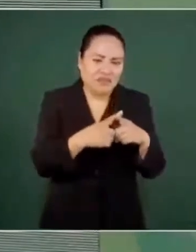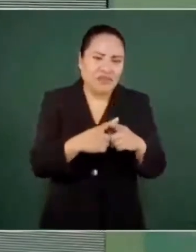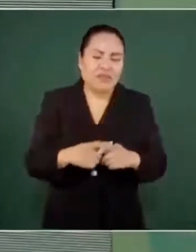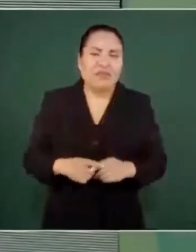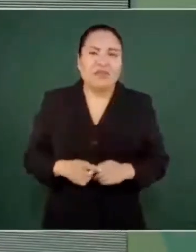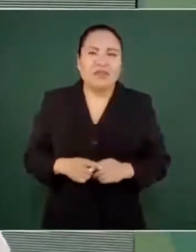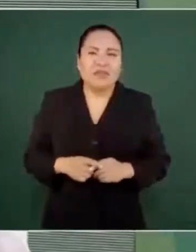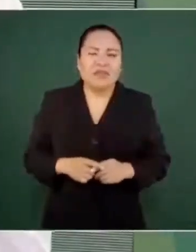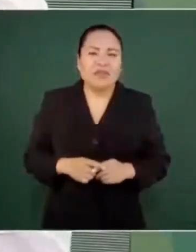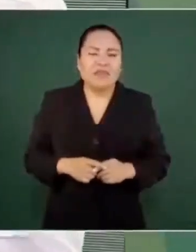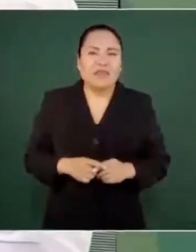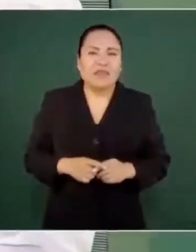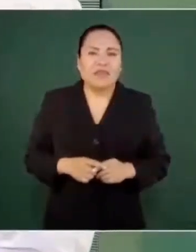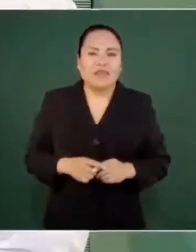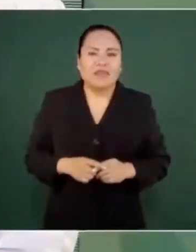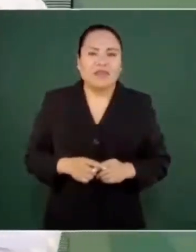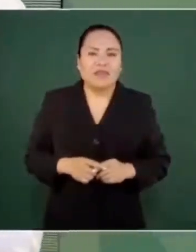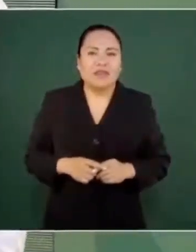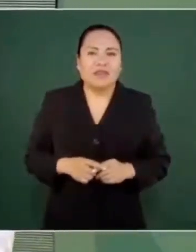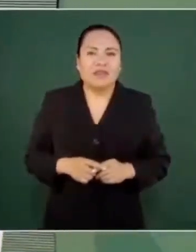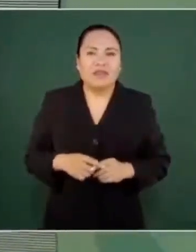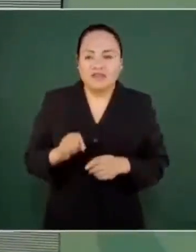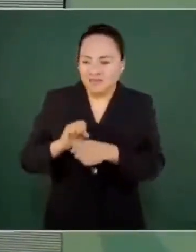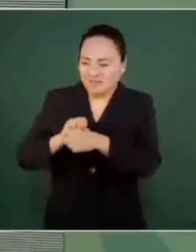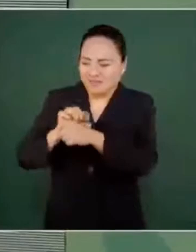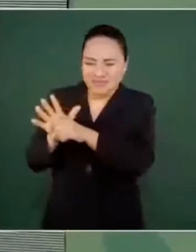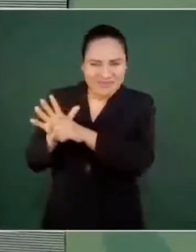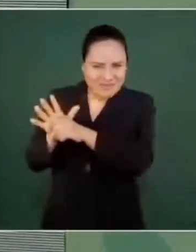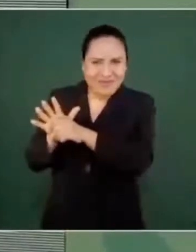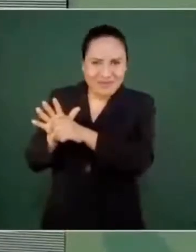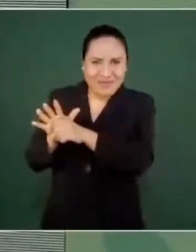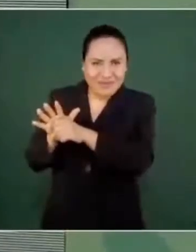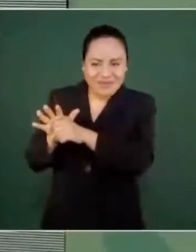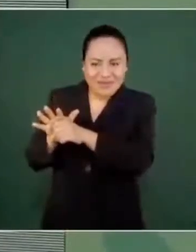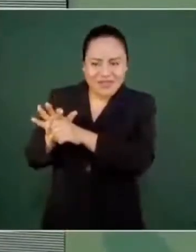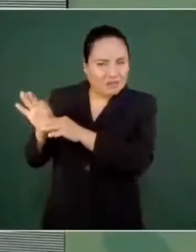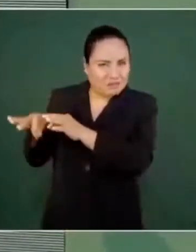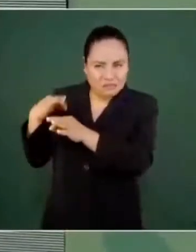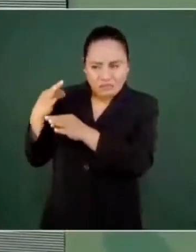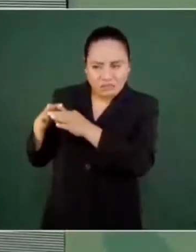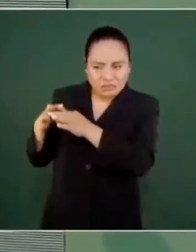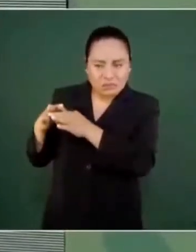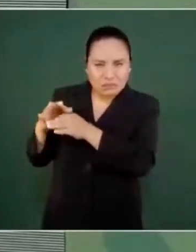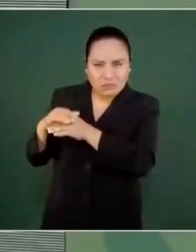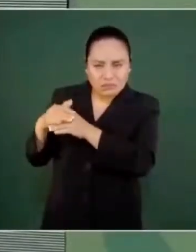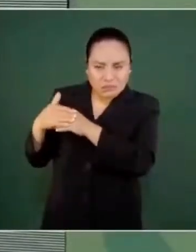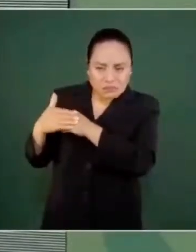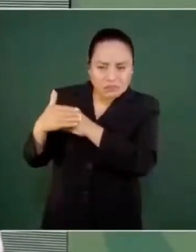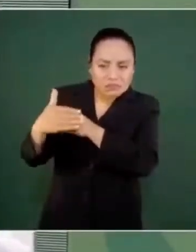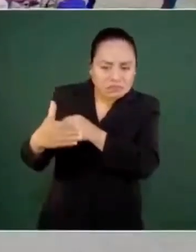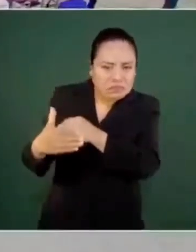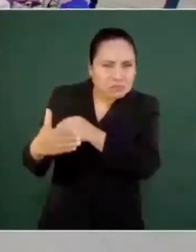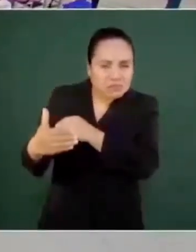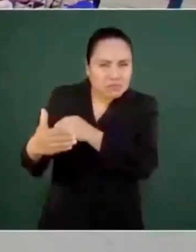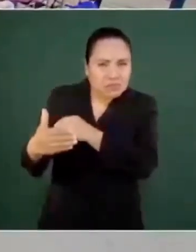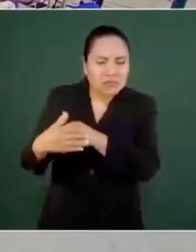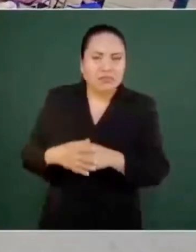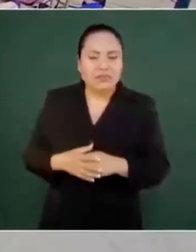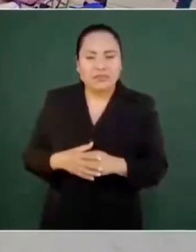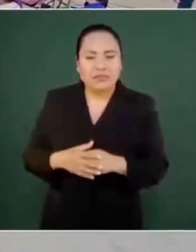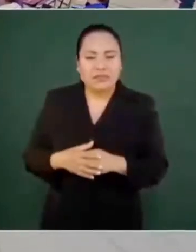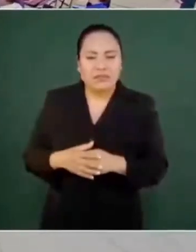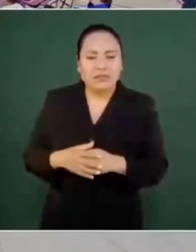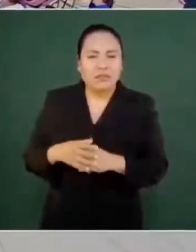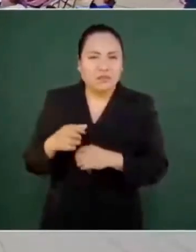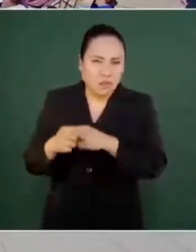por el post-Covid y por